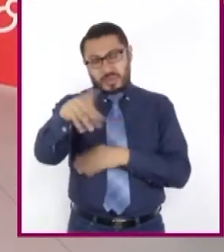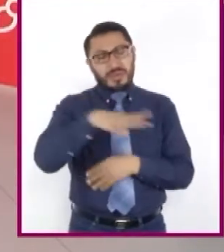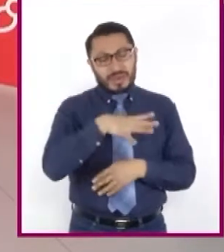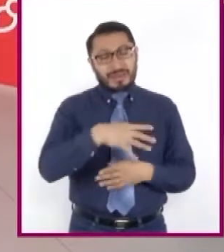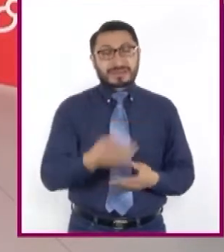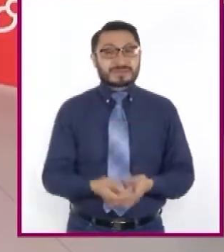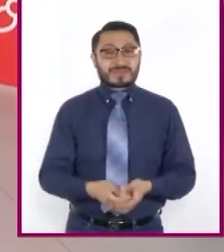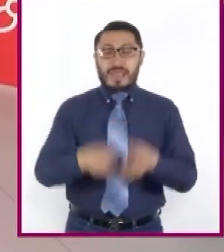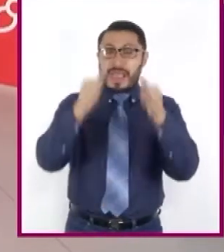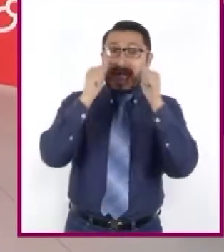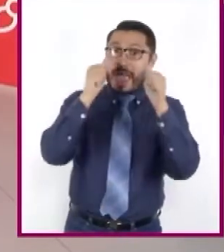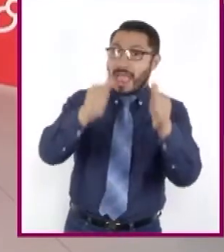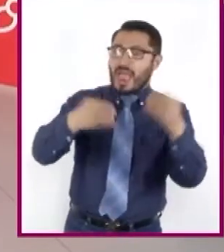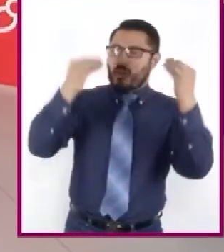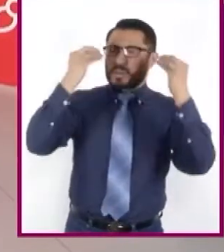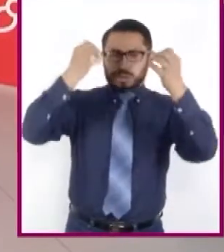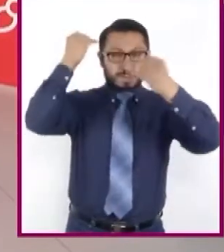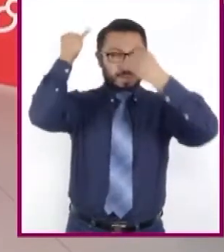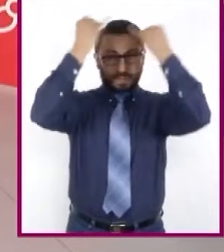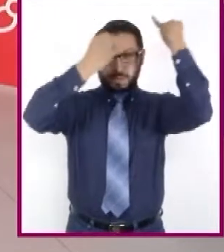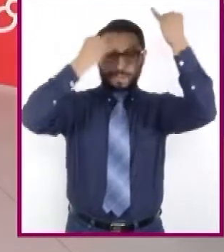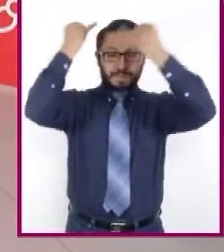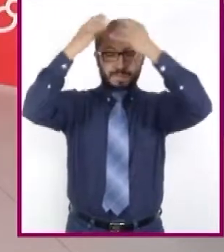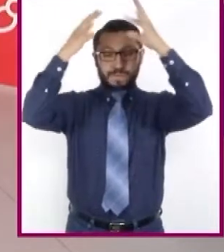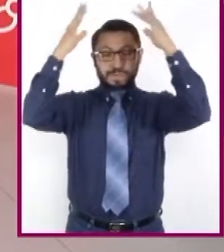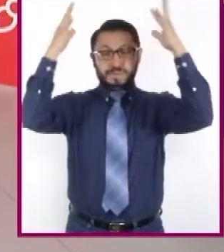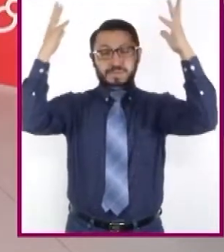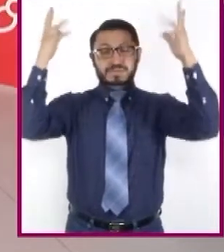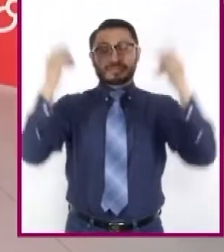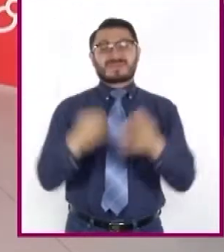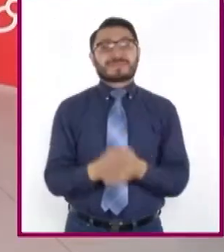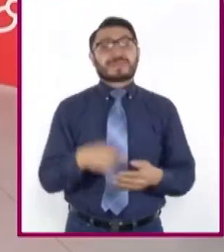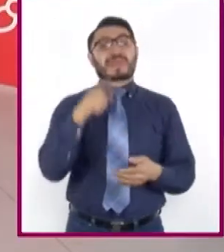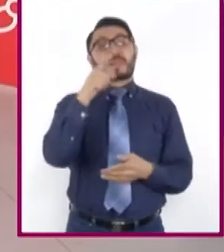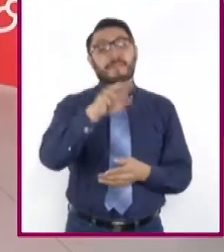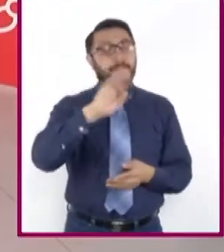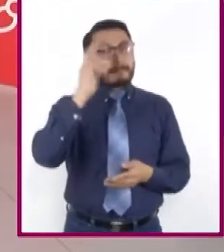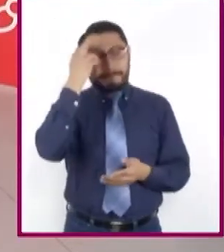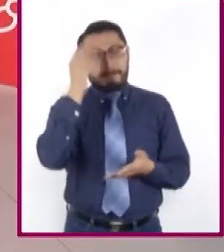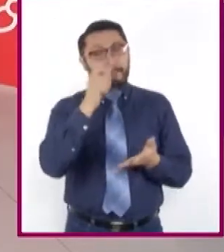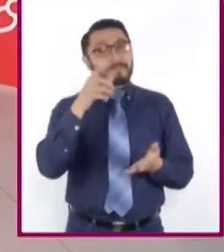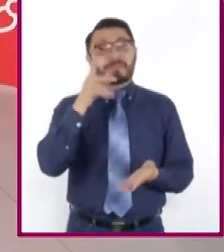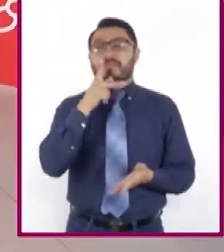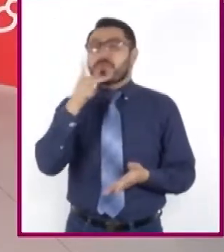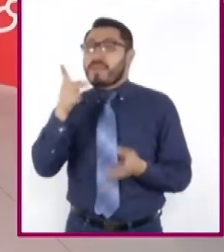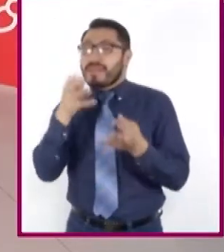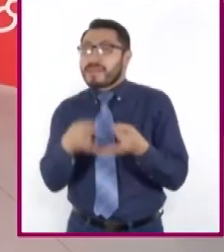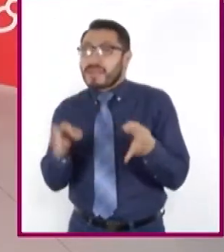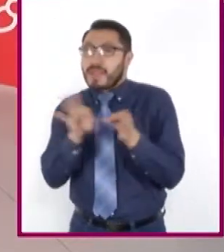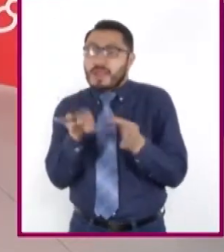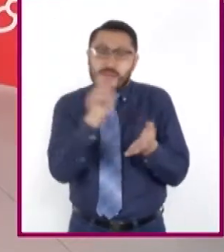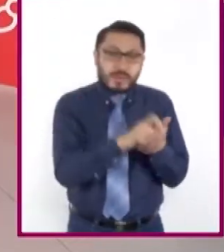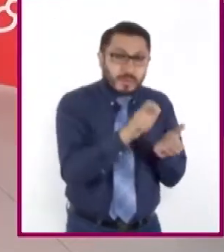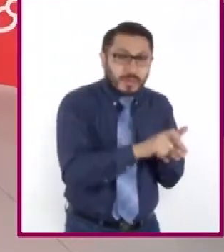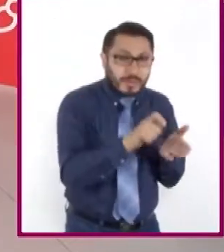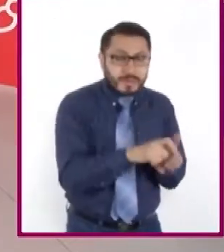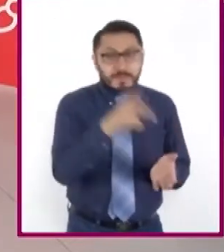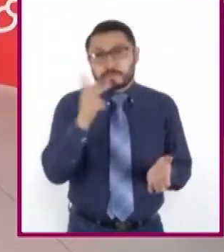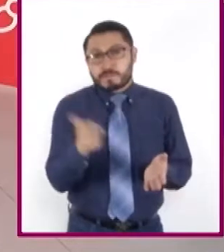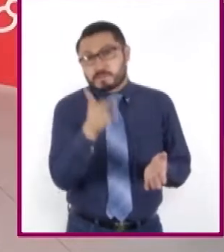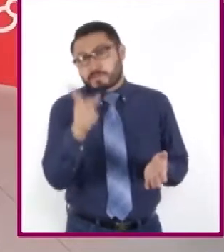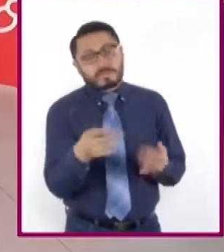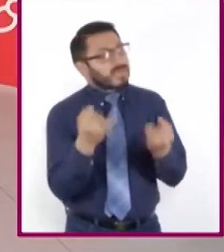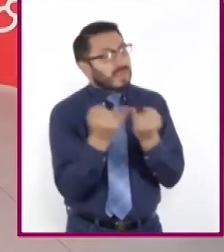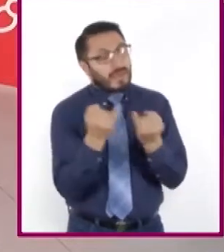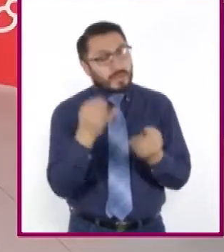e imaginación y creatividad. Tomen nota de las palabras clave, preguntas y sus propias reflexiones.